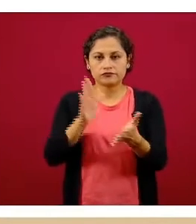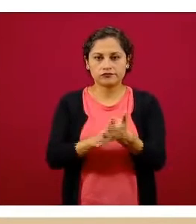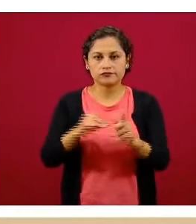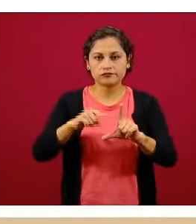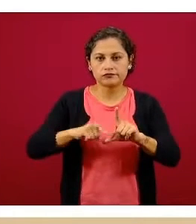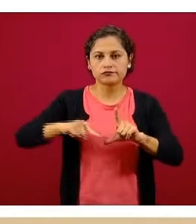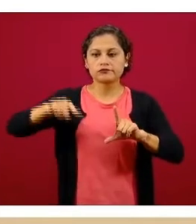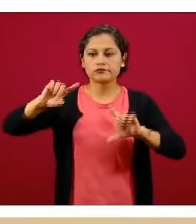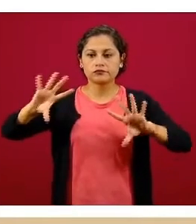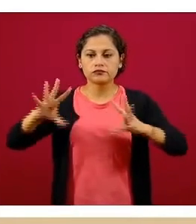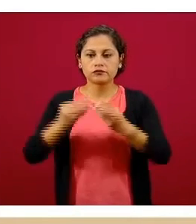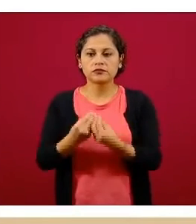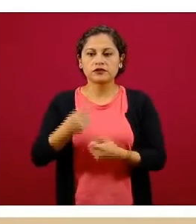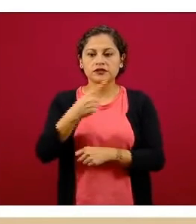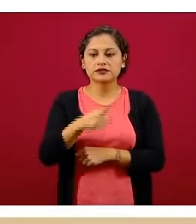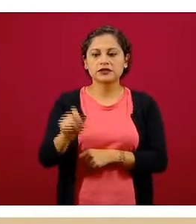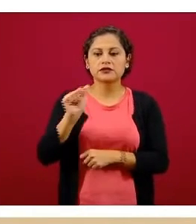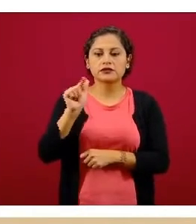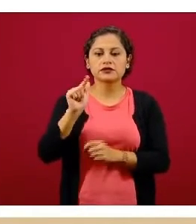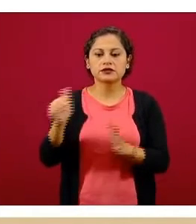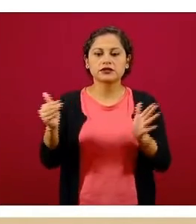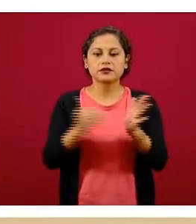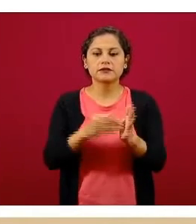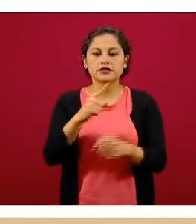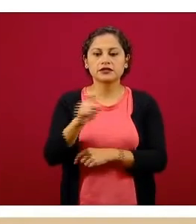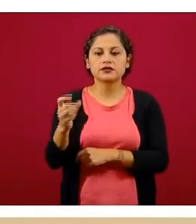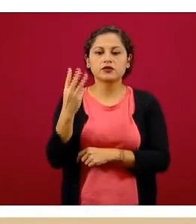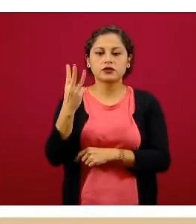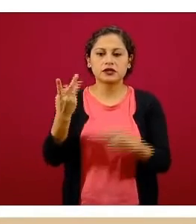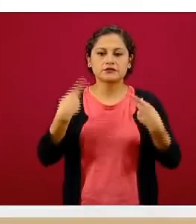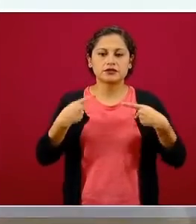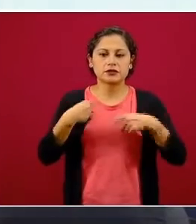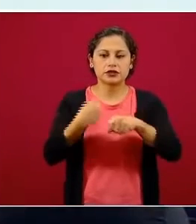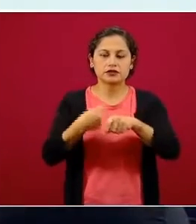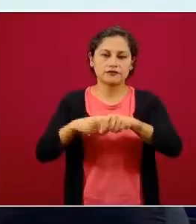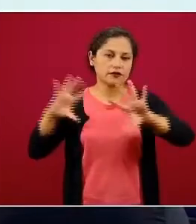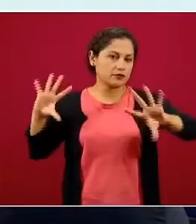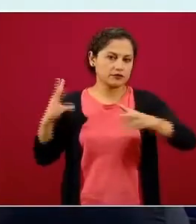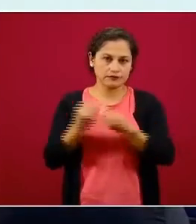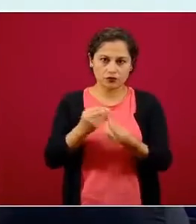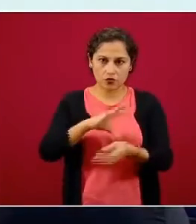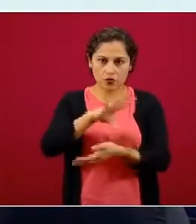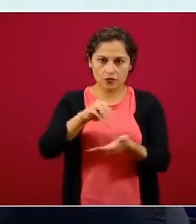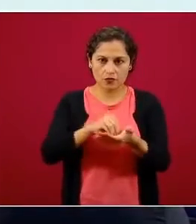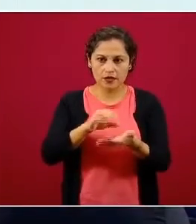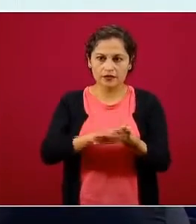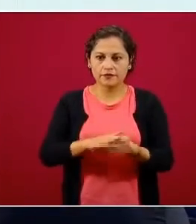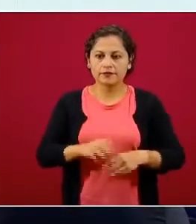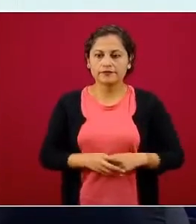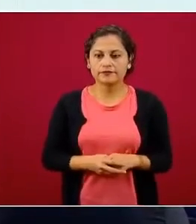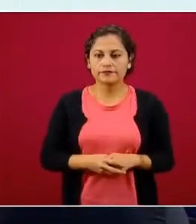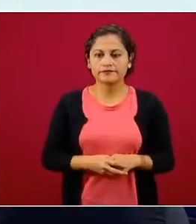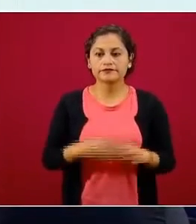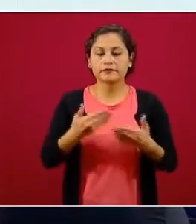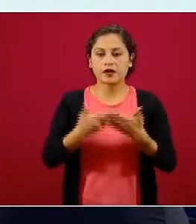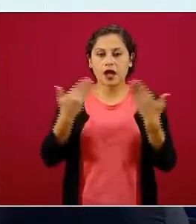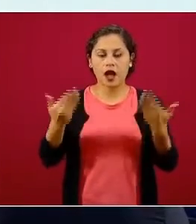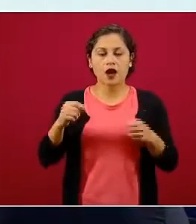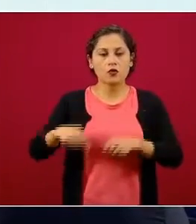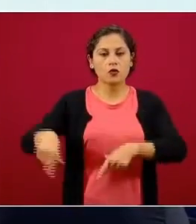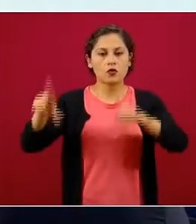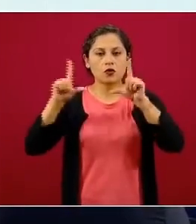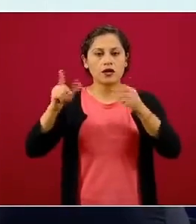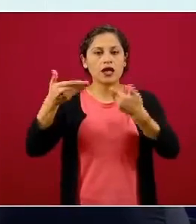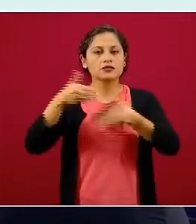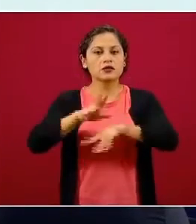total de 117.103 casos hasta el momento. Veamos ahora el componente de ocupación y disponibilidad